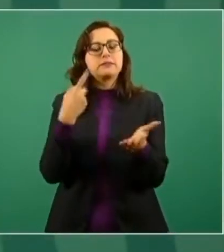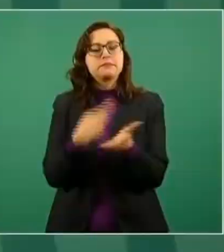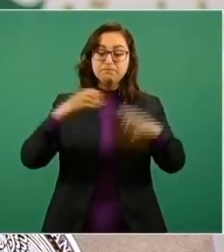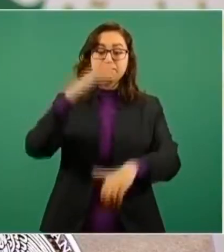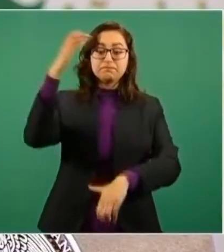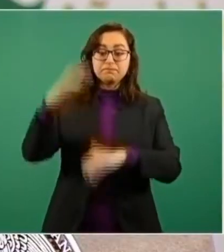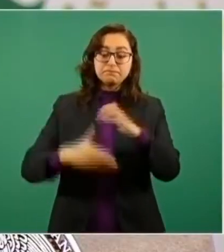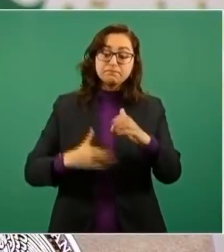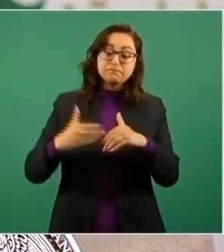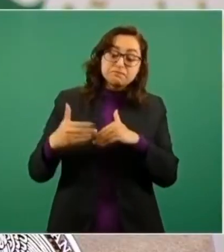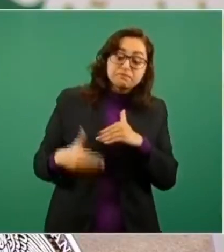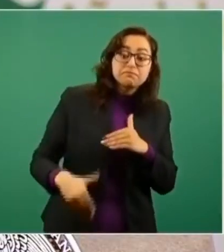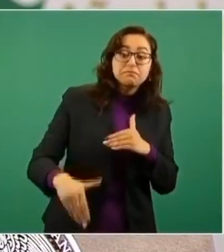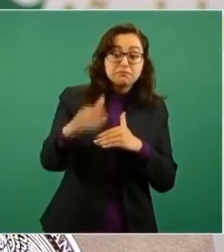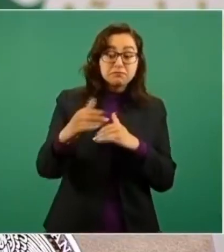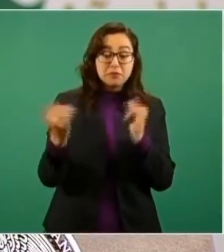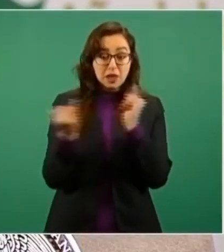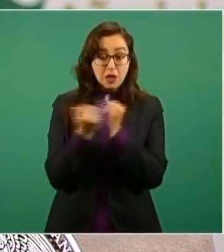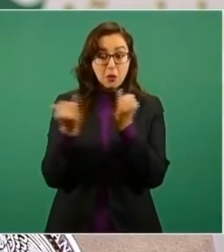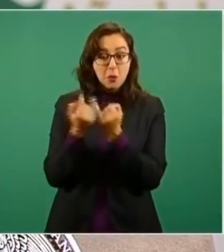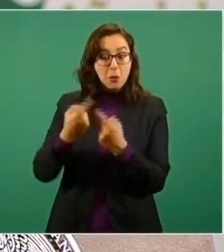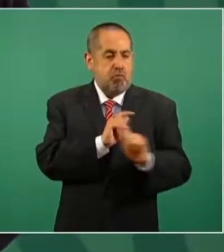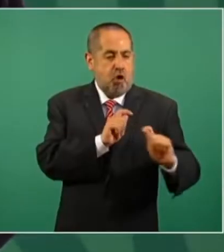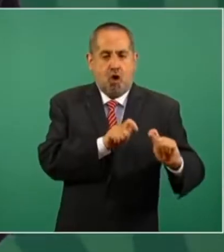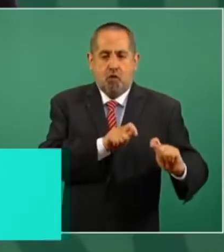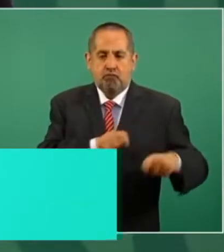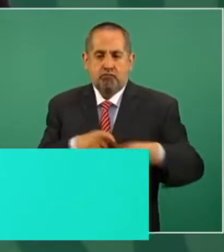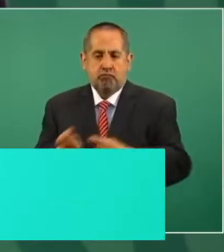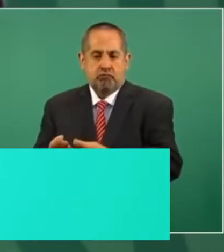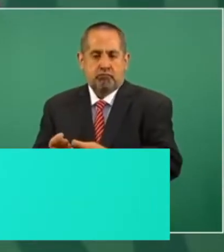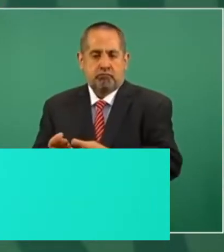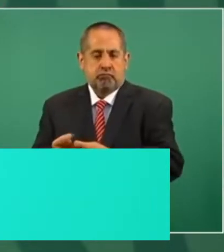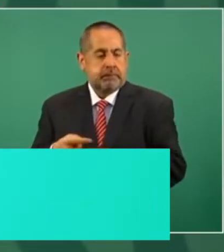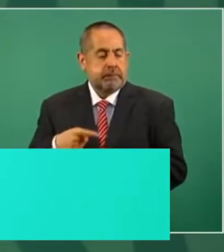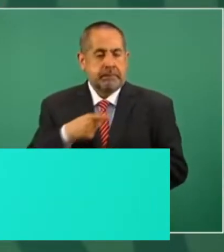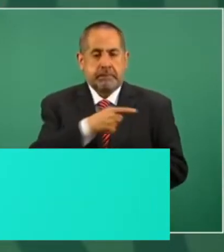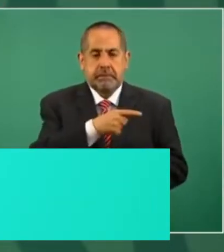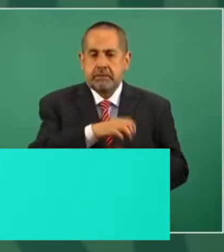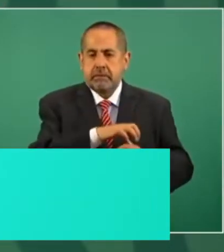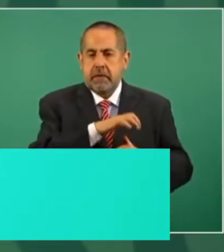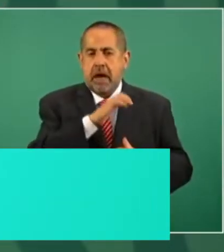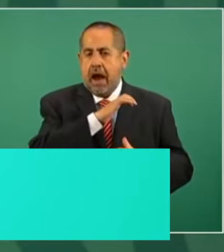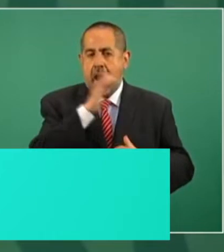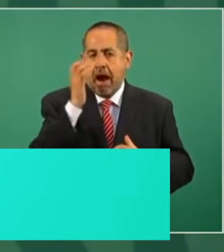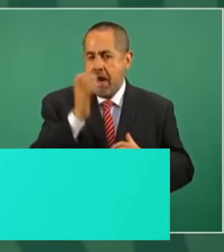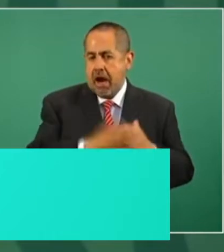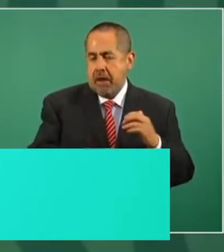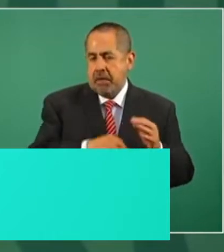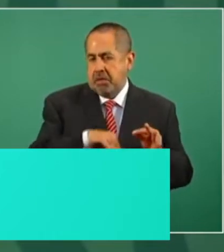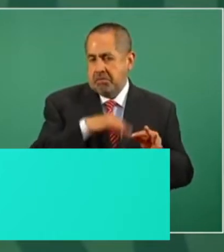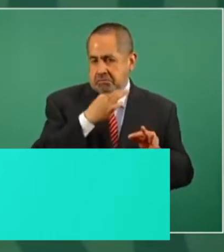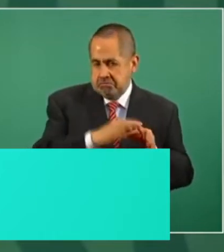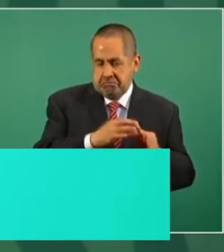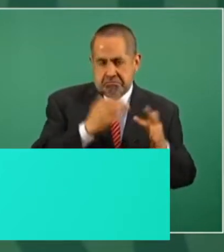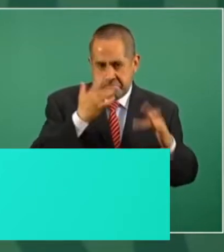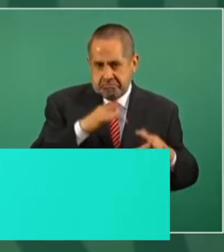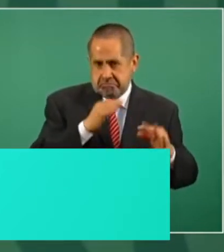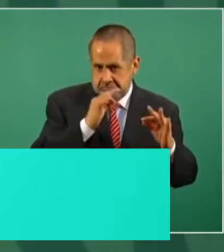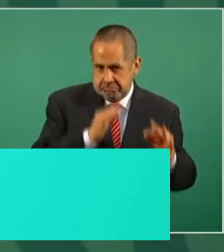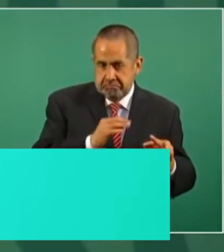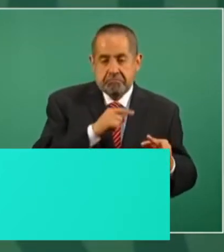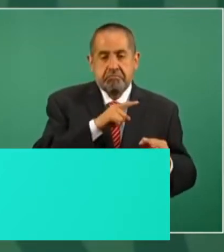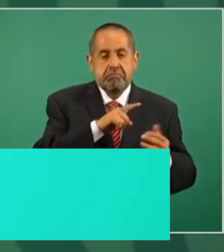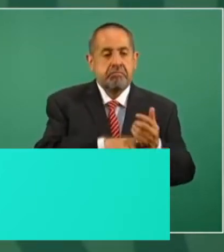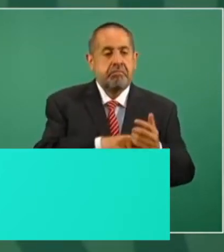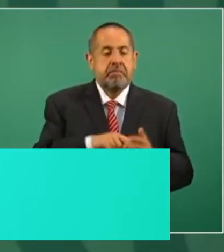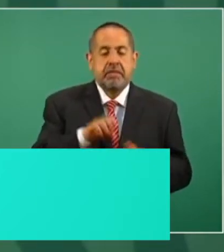tras la jubilación anticipada de Marta Bárcena. Deja la secretaría el